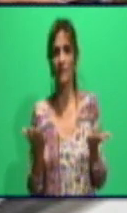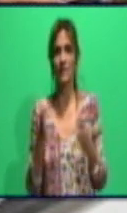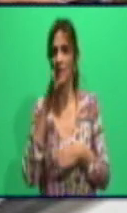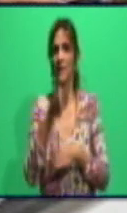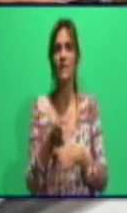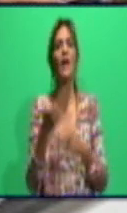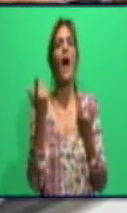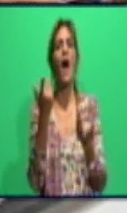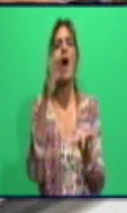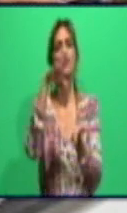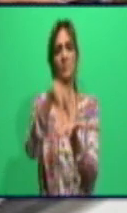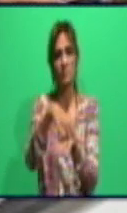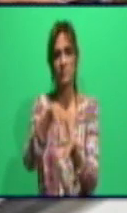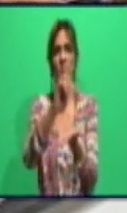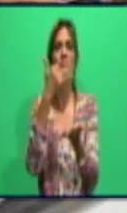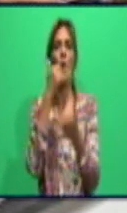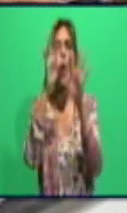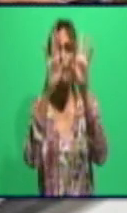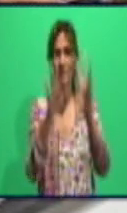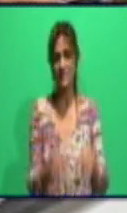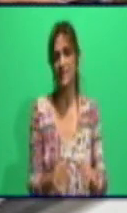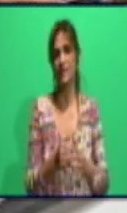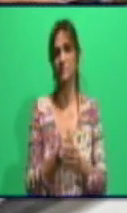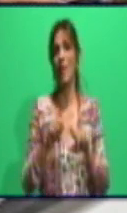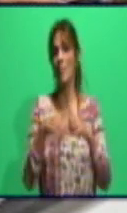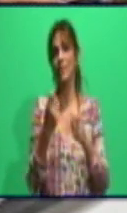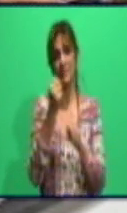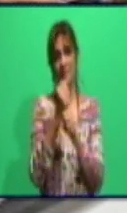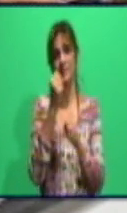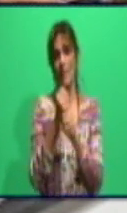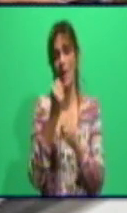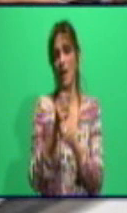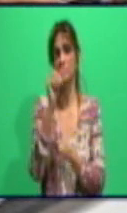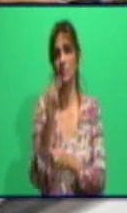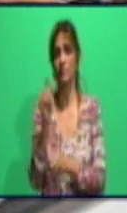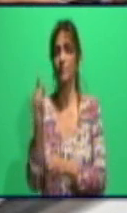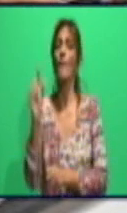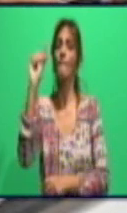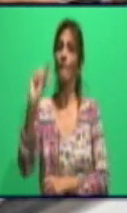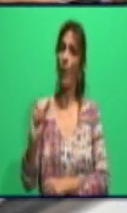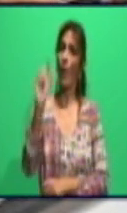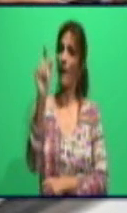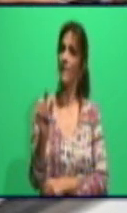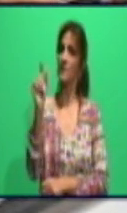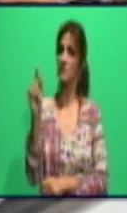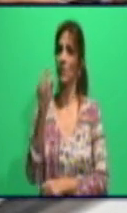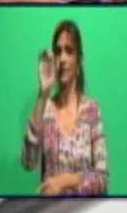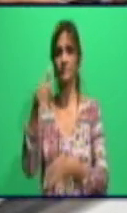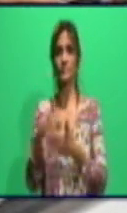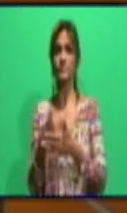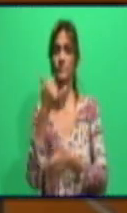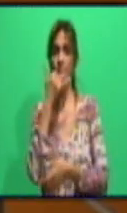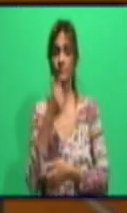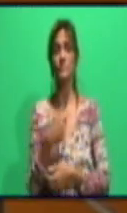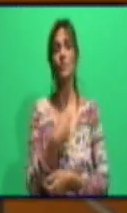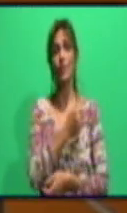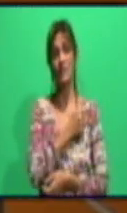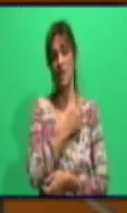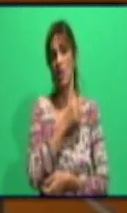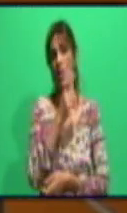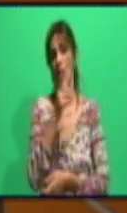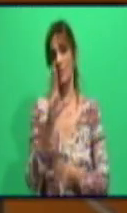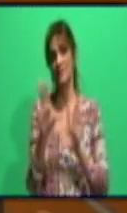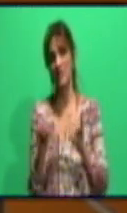trabajando con la mitad de las personas que anteriormente brindaban servicio. Eso yo no le quiero aclararlo, porque hay personas que dicen que llaman por